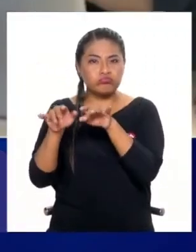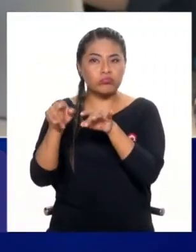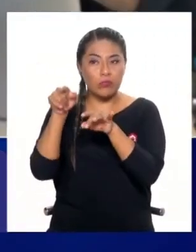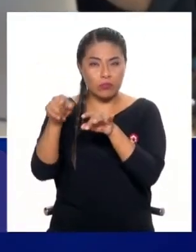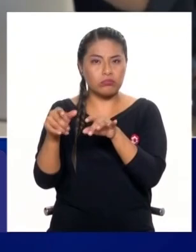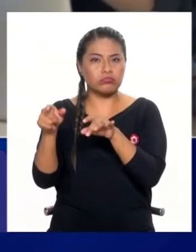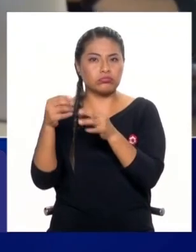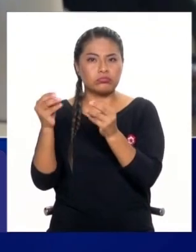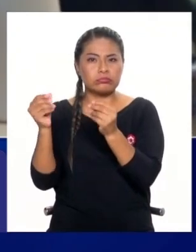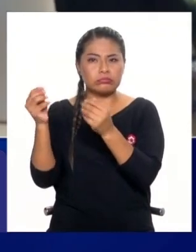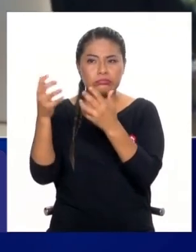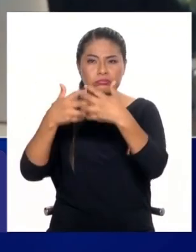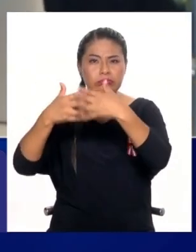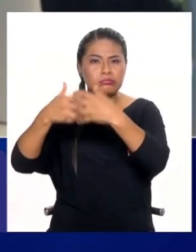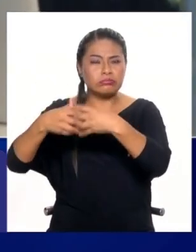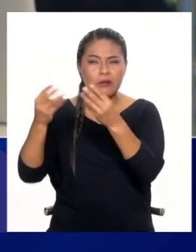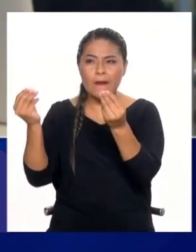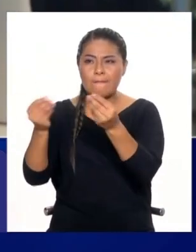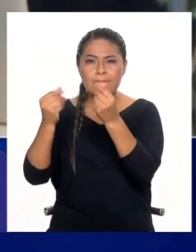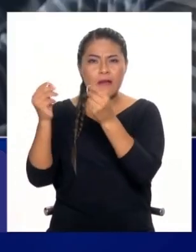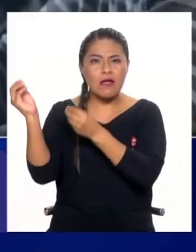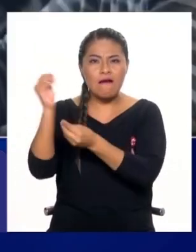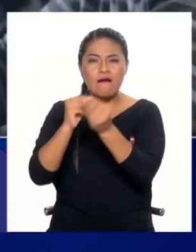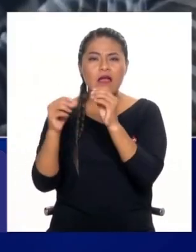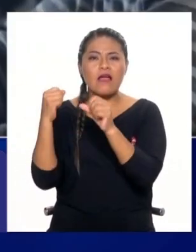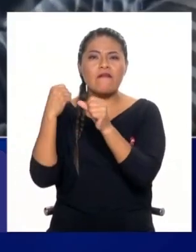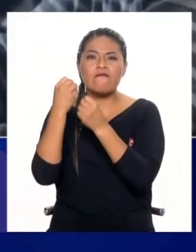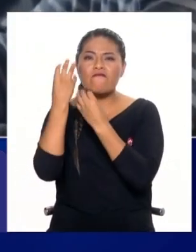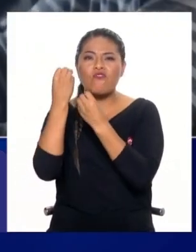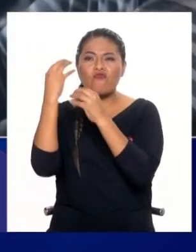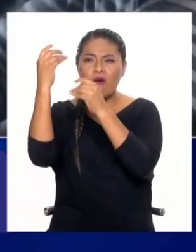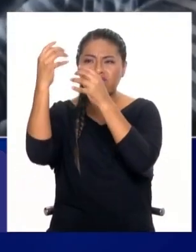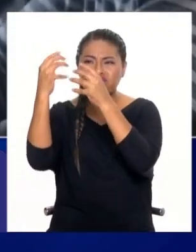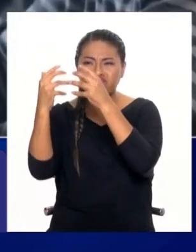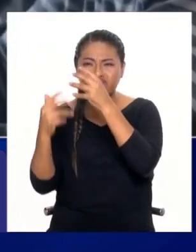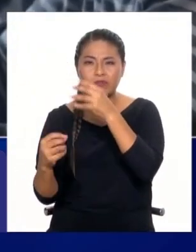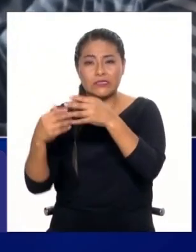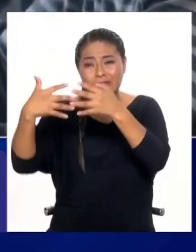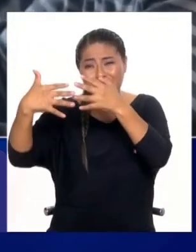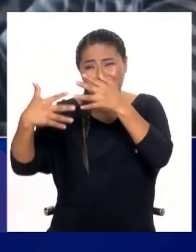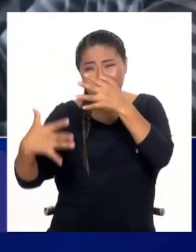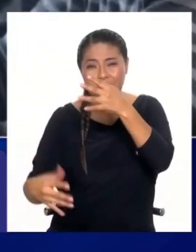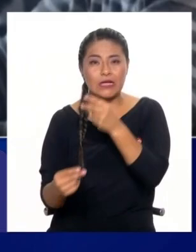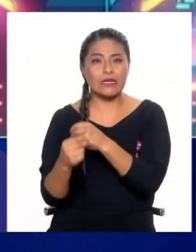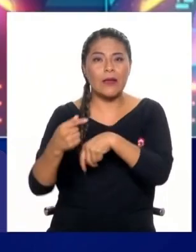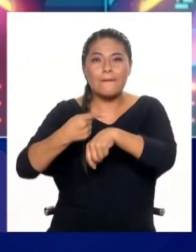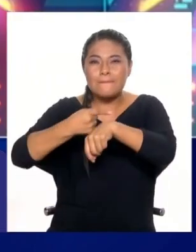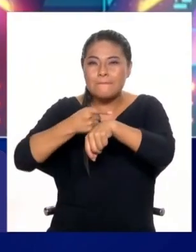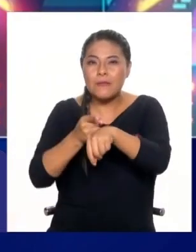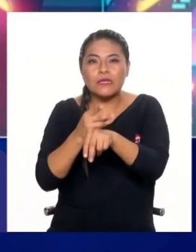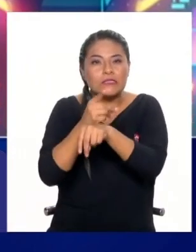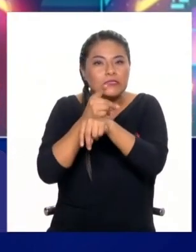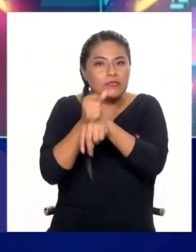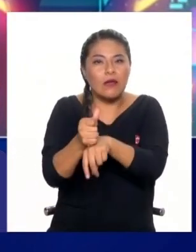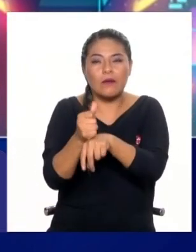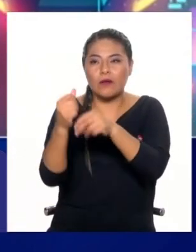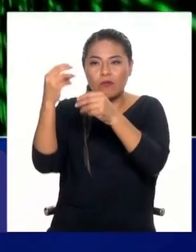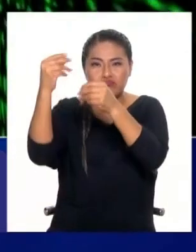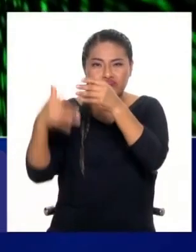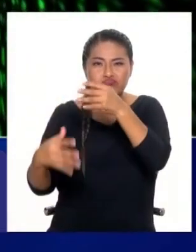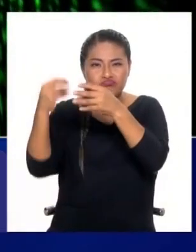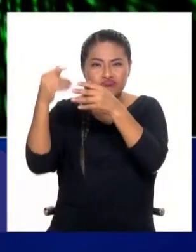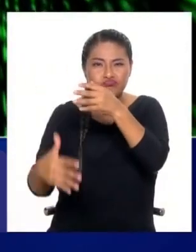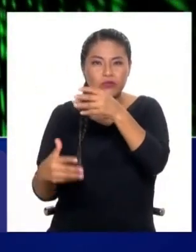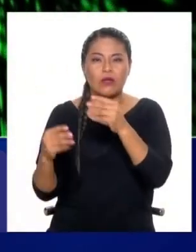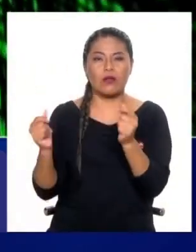de poder transformar data en el orden de millones de datos por segundo, ¿no? Por segundo. La